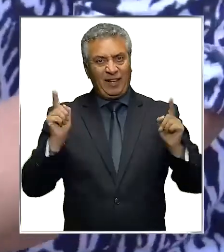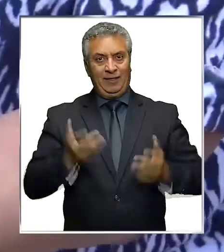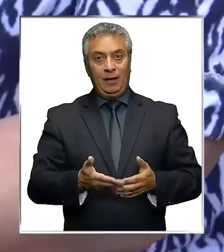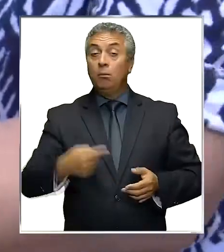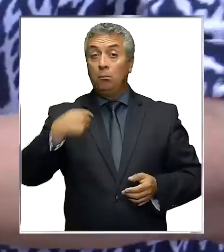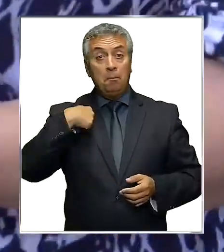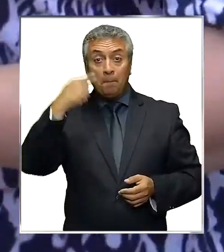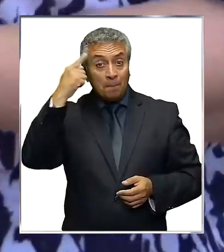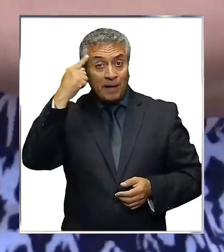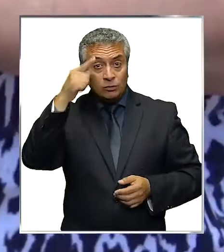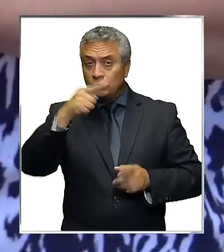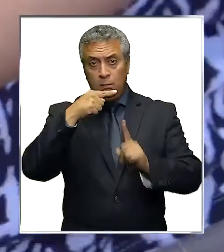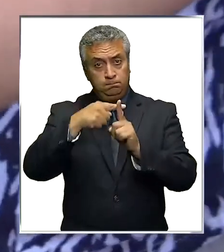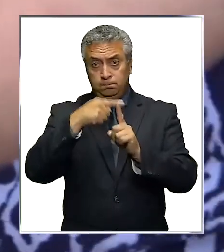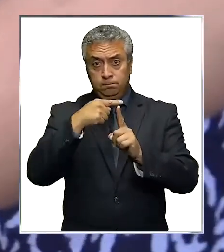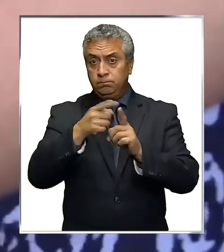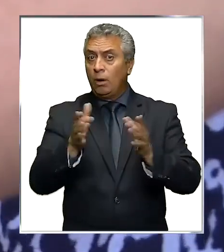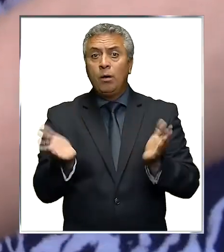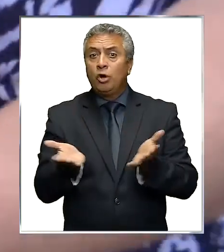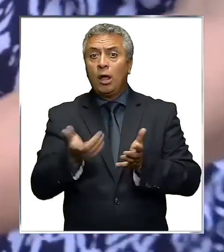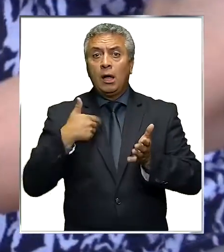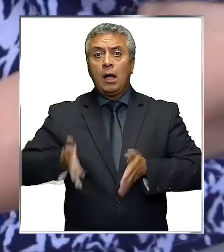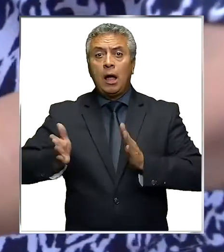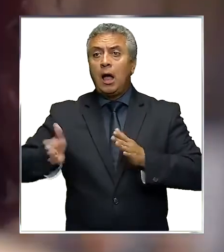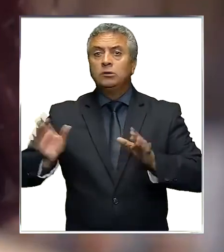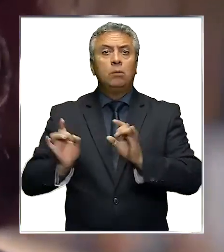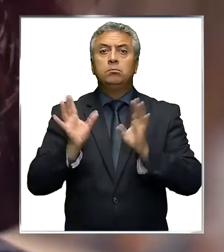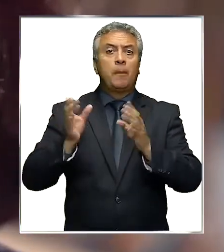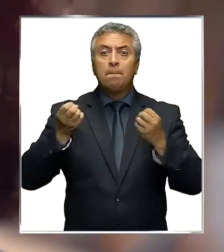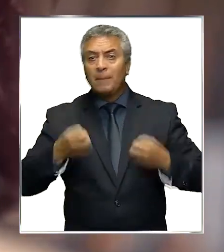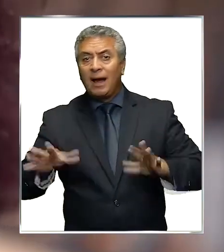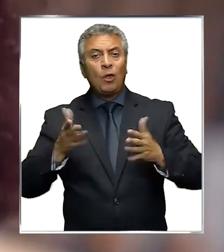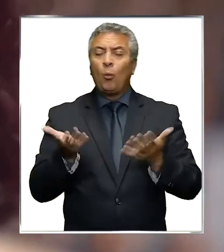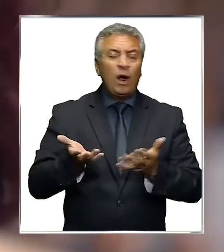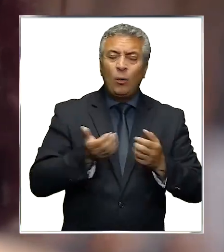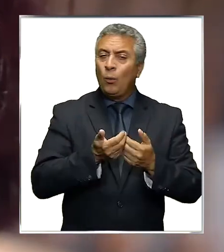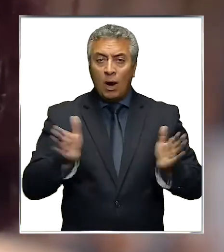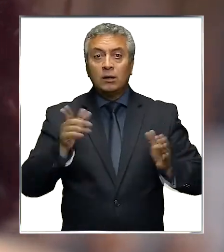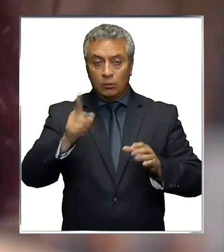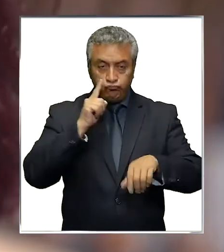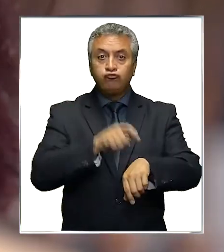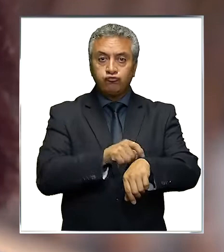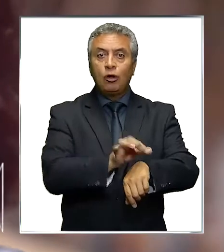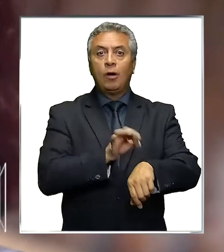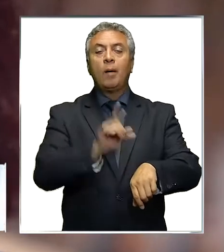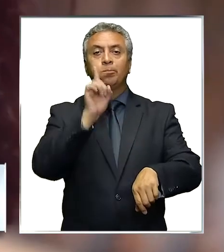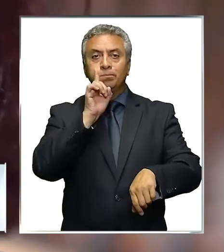distinto. A mí me parece estupendo, porque de repente uno anda en la calle, puede sucederle algo,